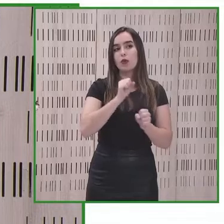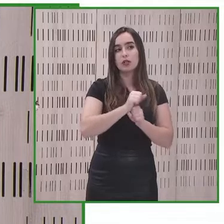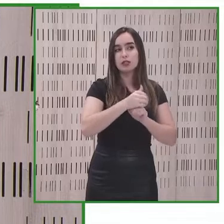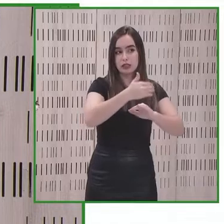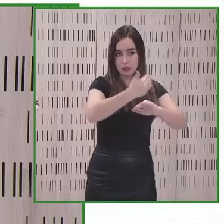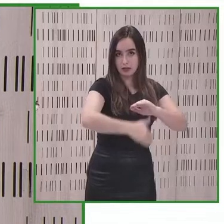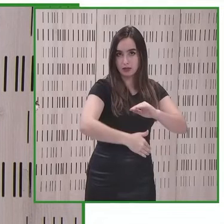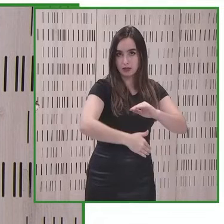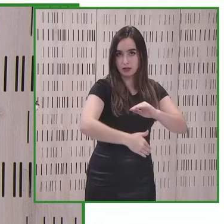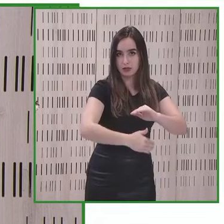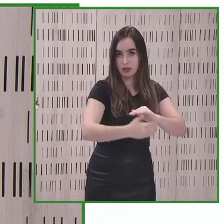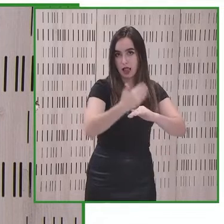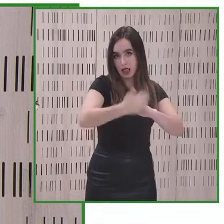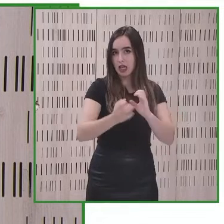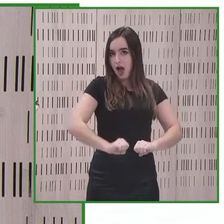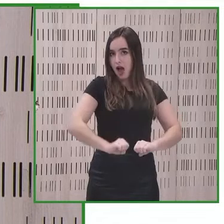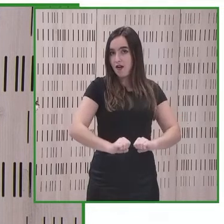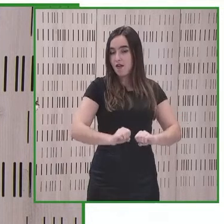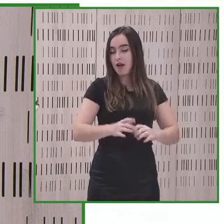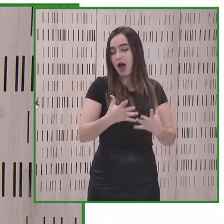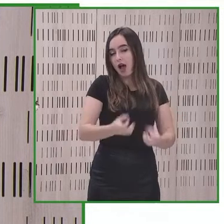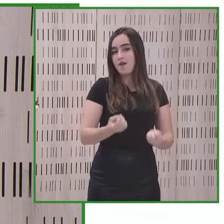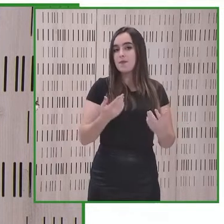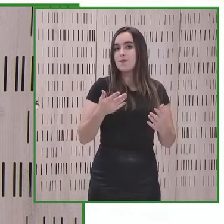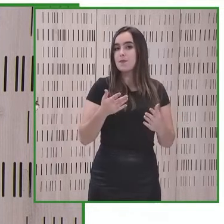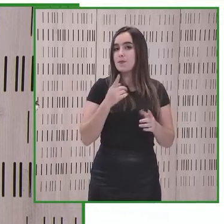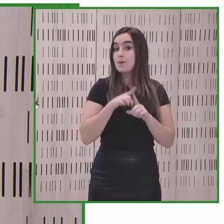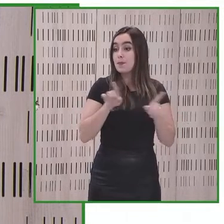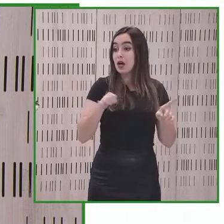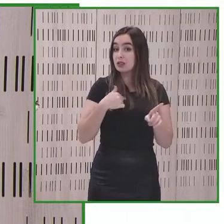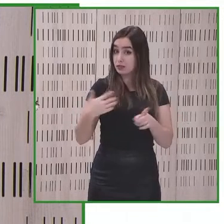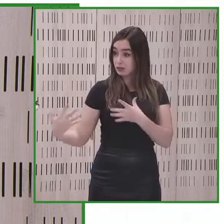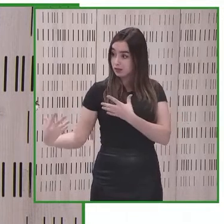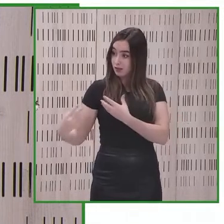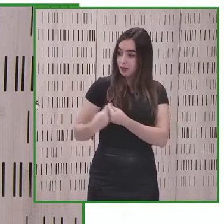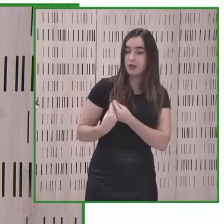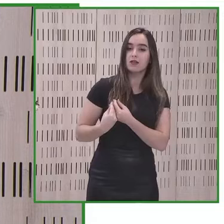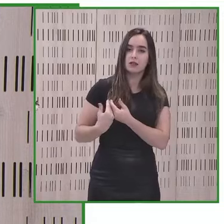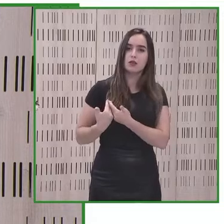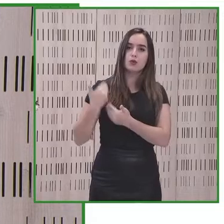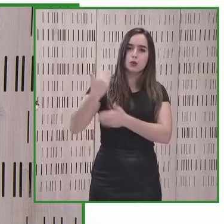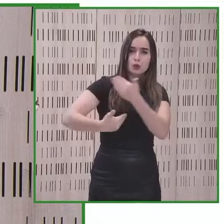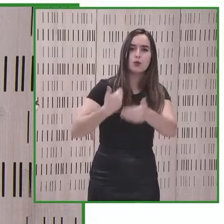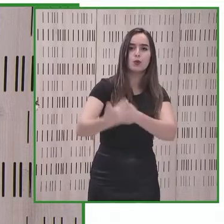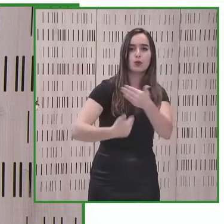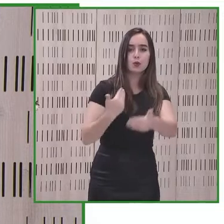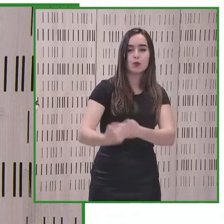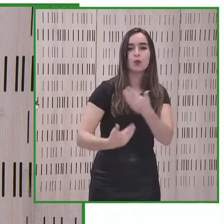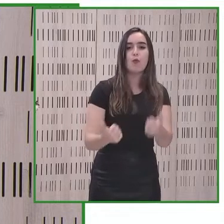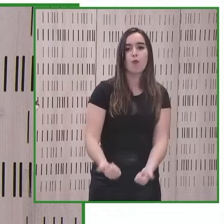podemos hacer más cosas pues sin duda las energías de todos los actores